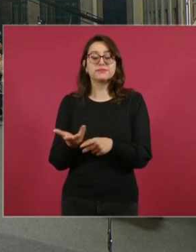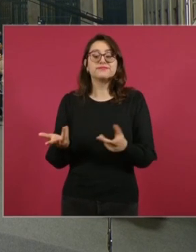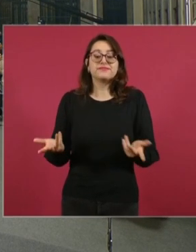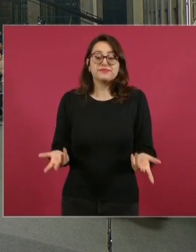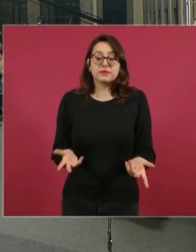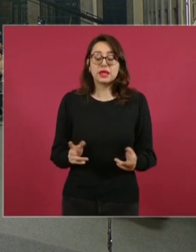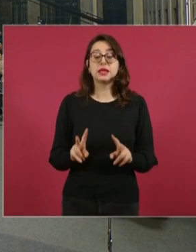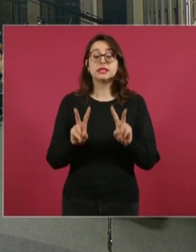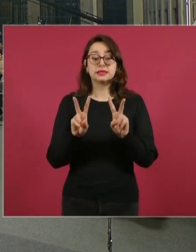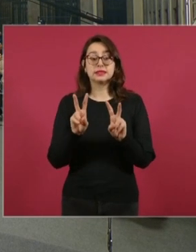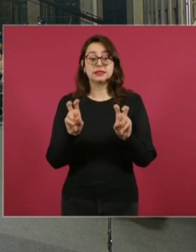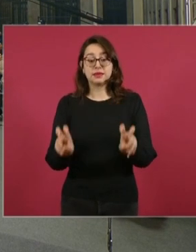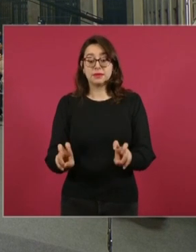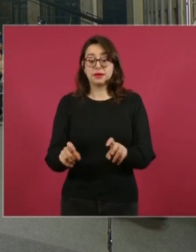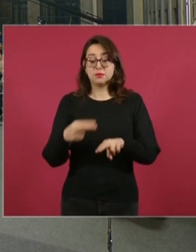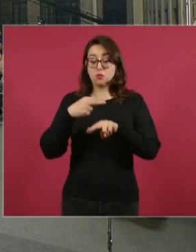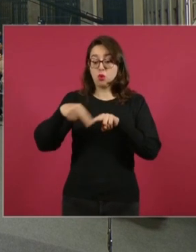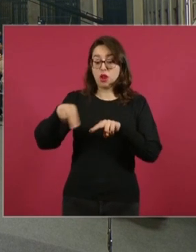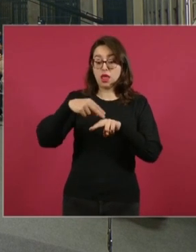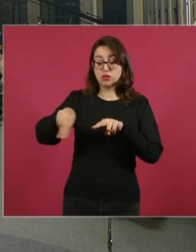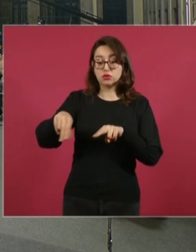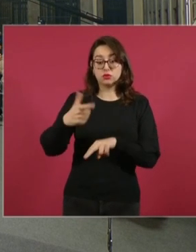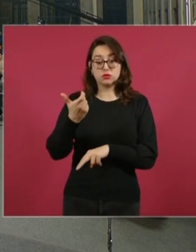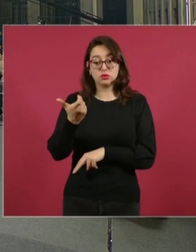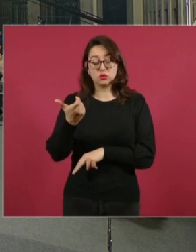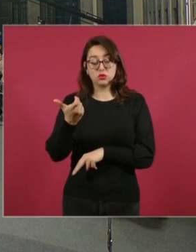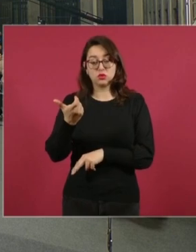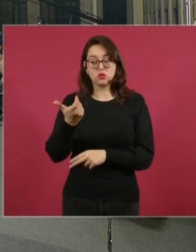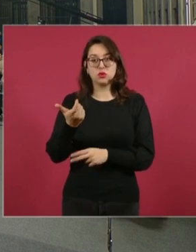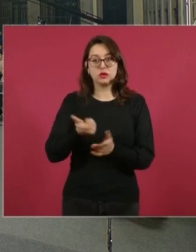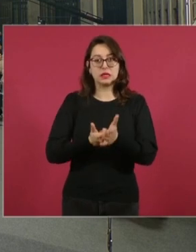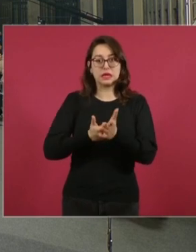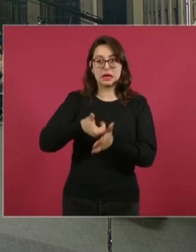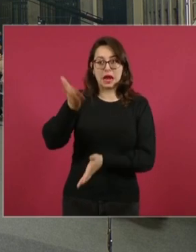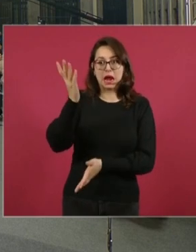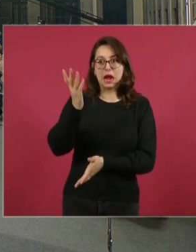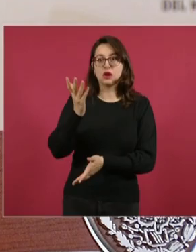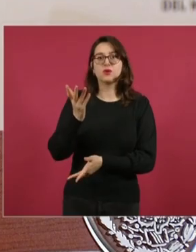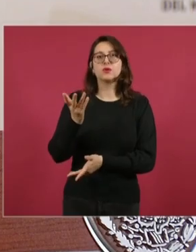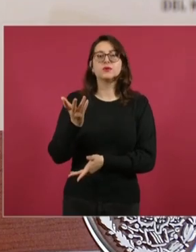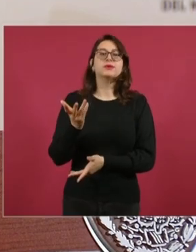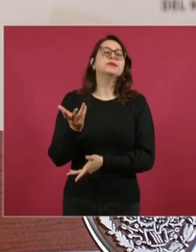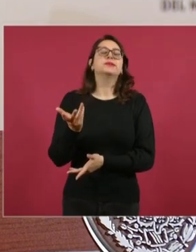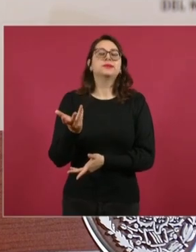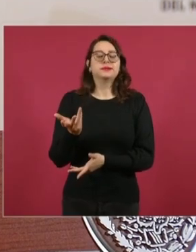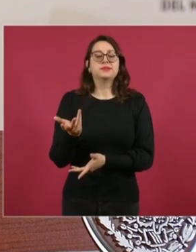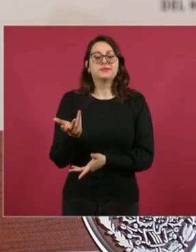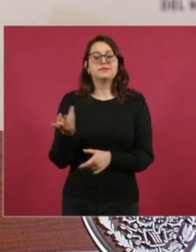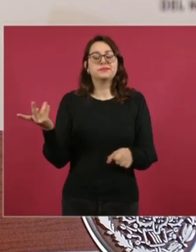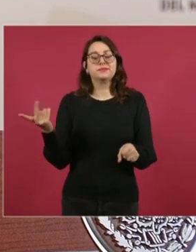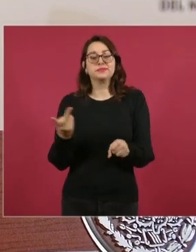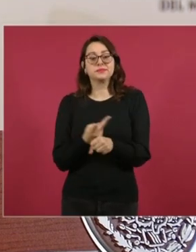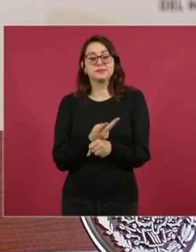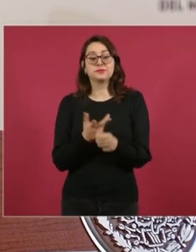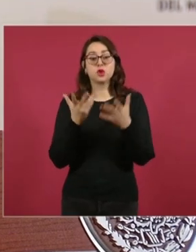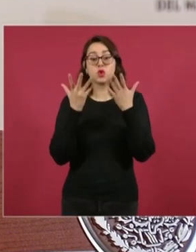costos de los vuelos. Entre más